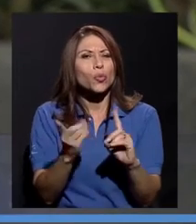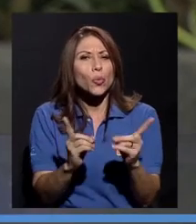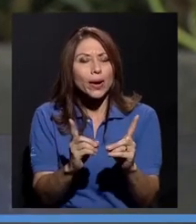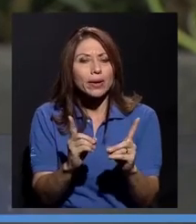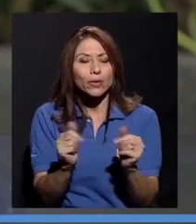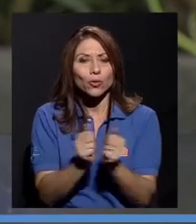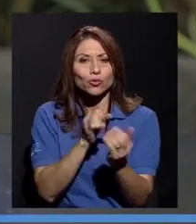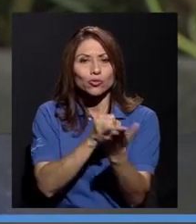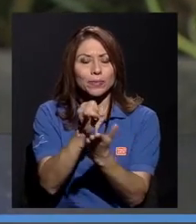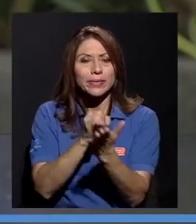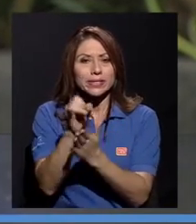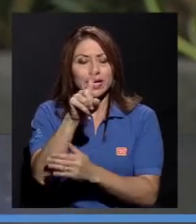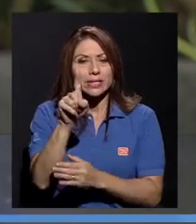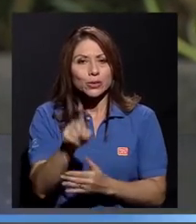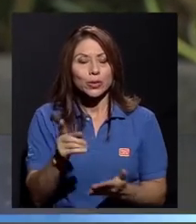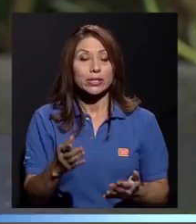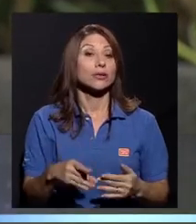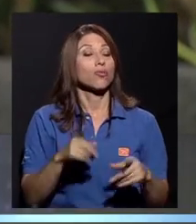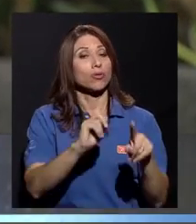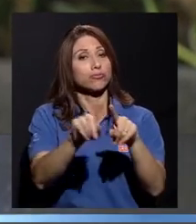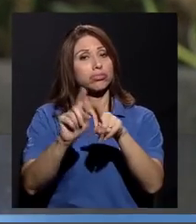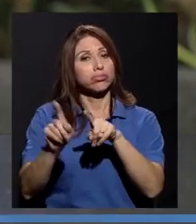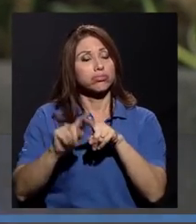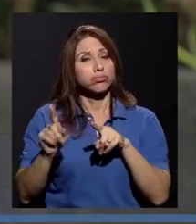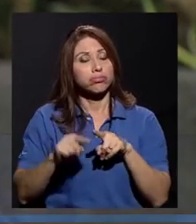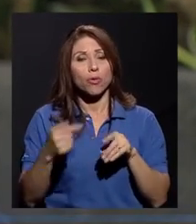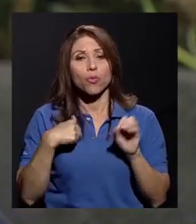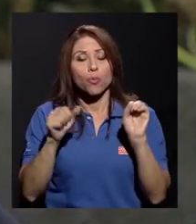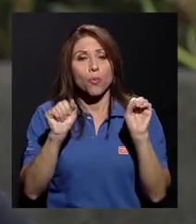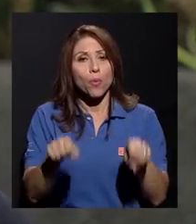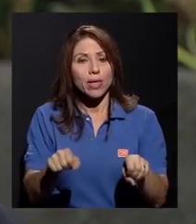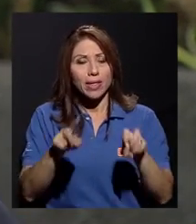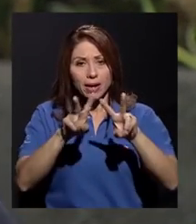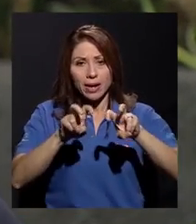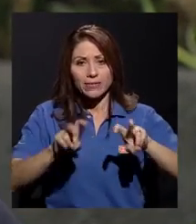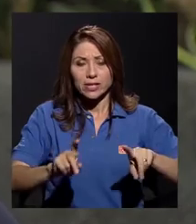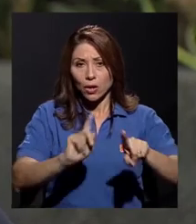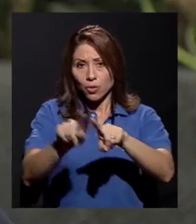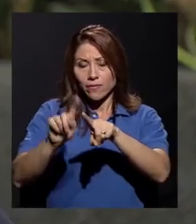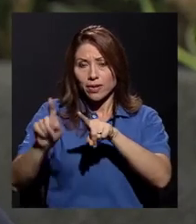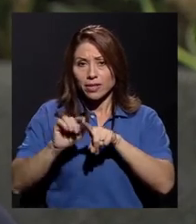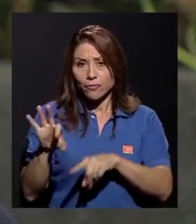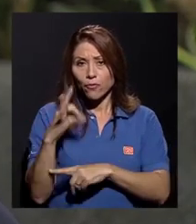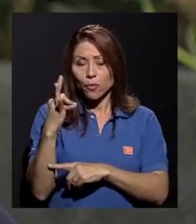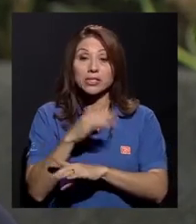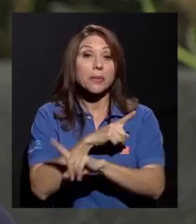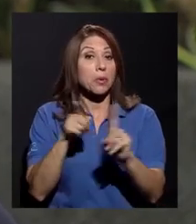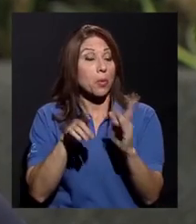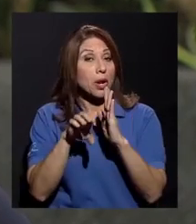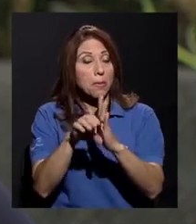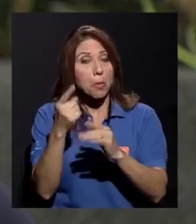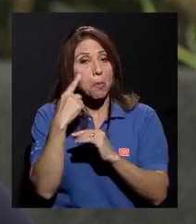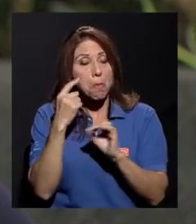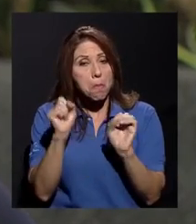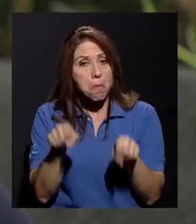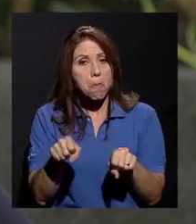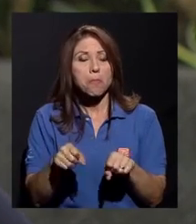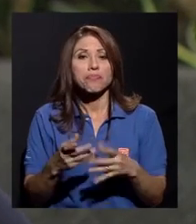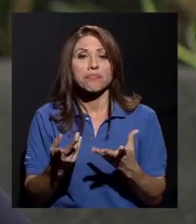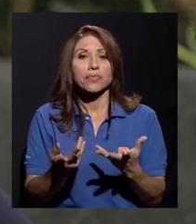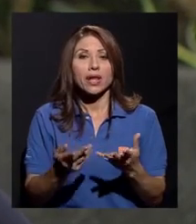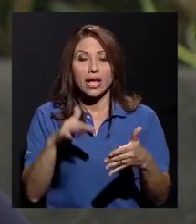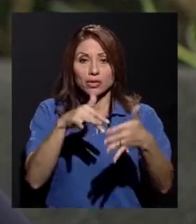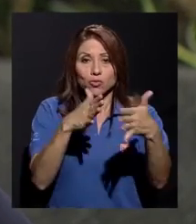diverso. Uno puede analizarlo esto dependiendo de diferentes indicadores, pero uno puede ver, por ejemplo, la participación de